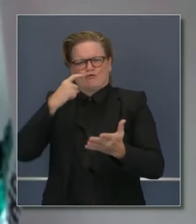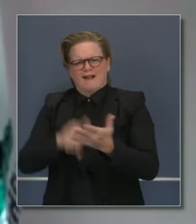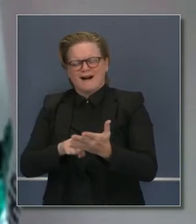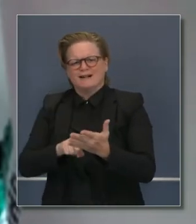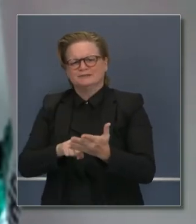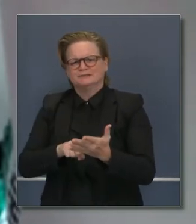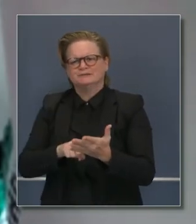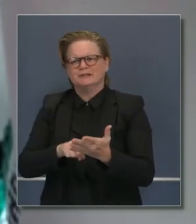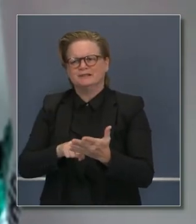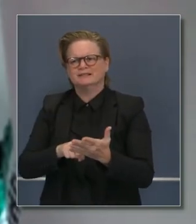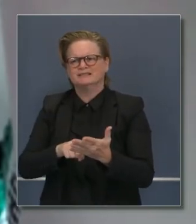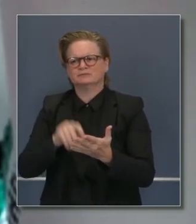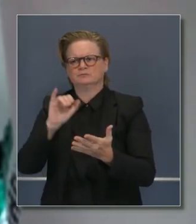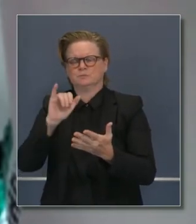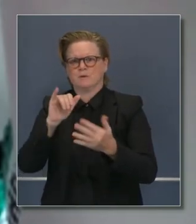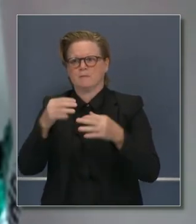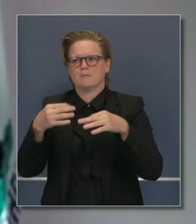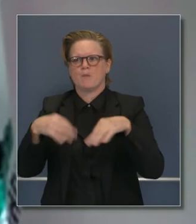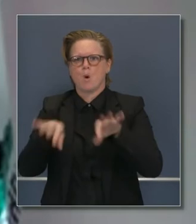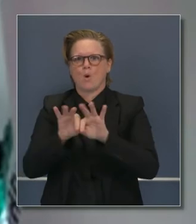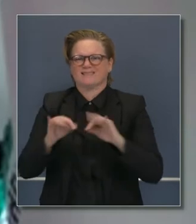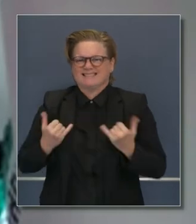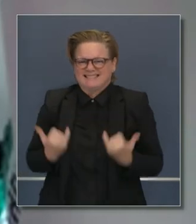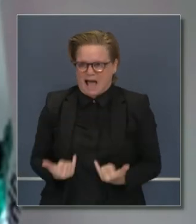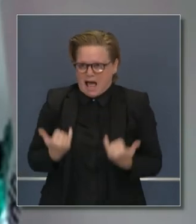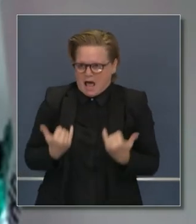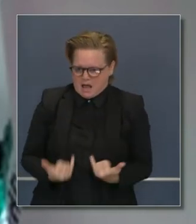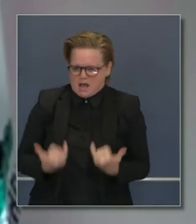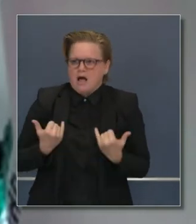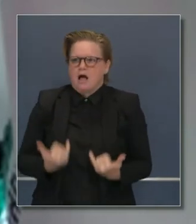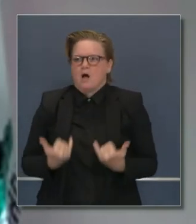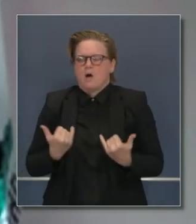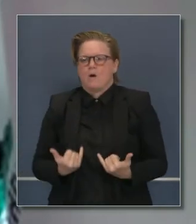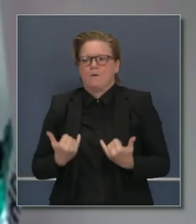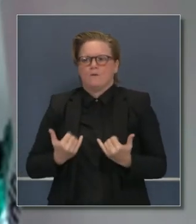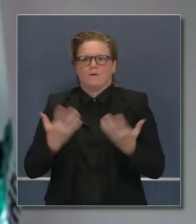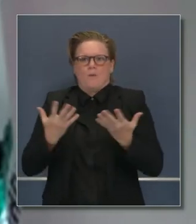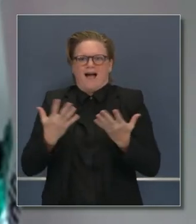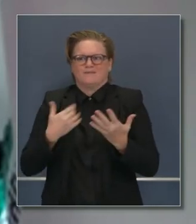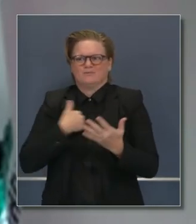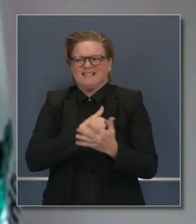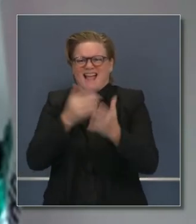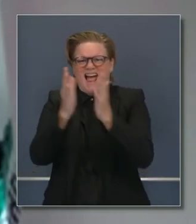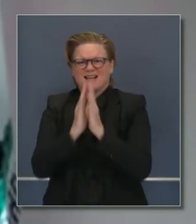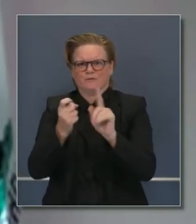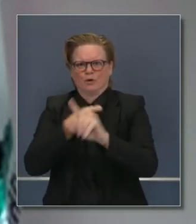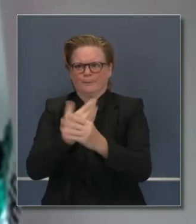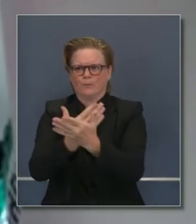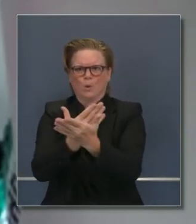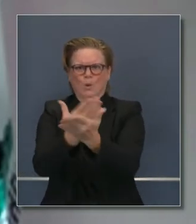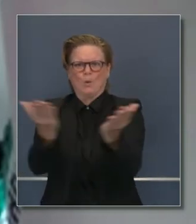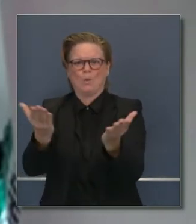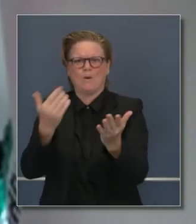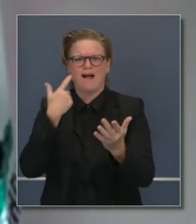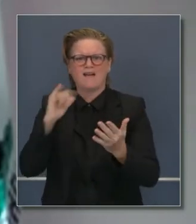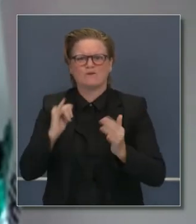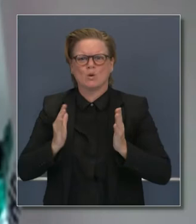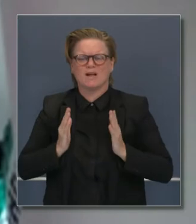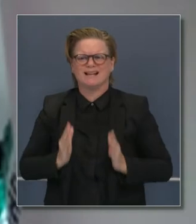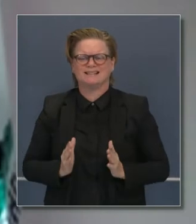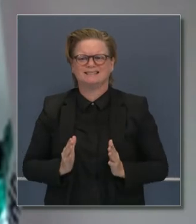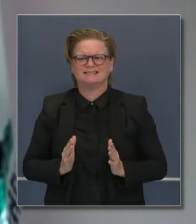la gravedad, la importancia de este momento y lo que se les pide a californianos. Como hicimos antes al